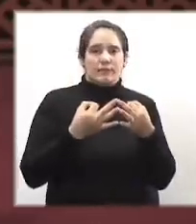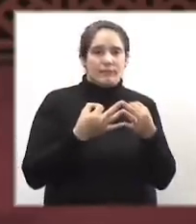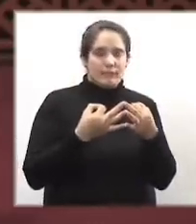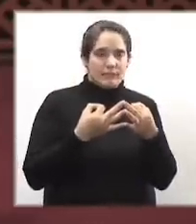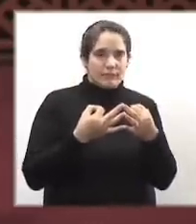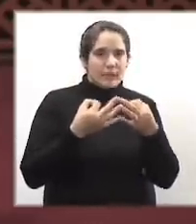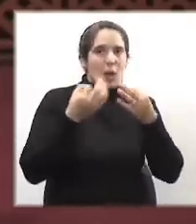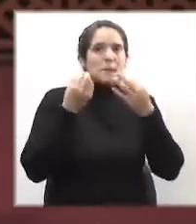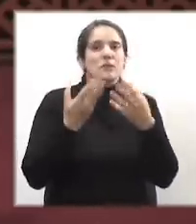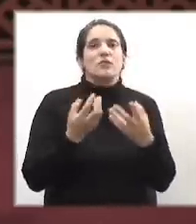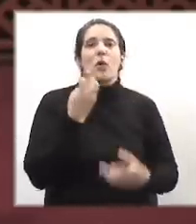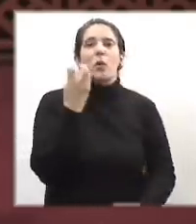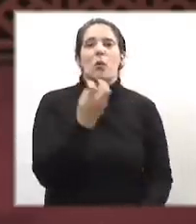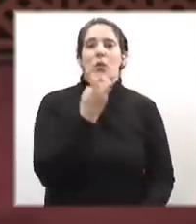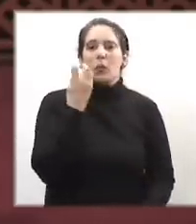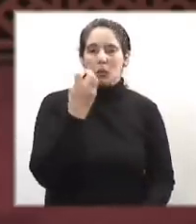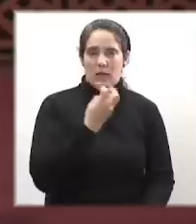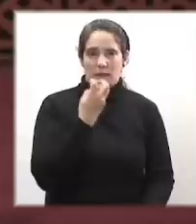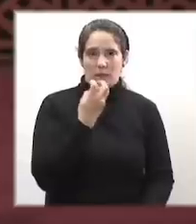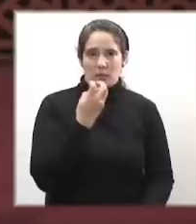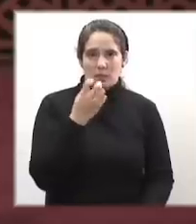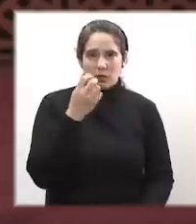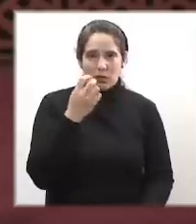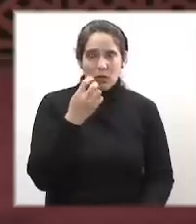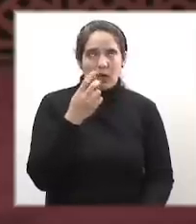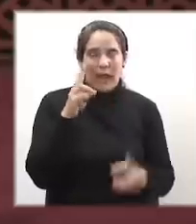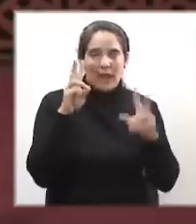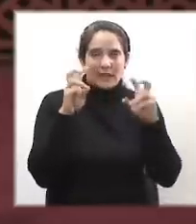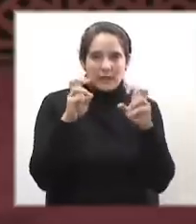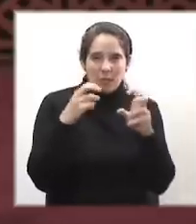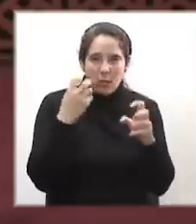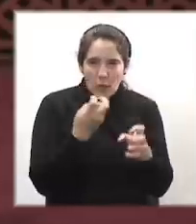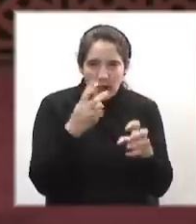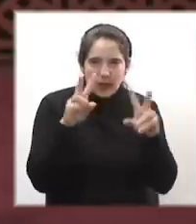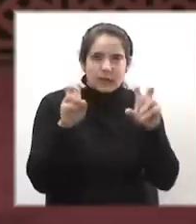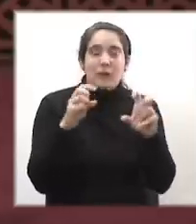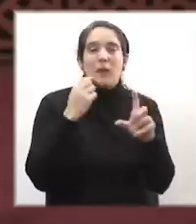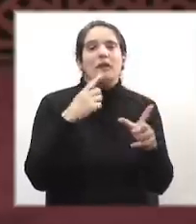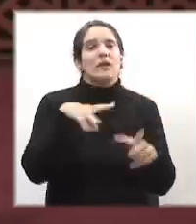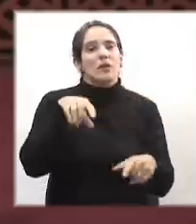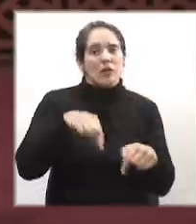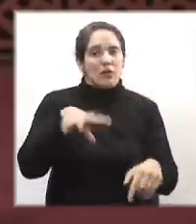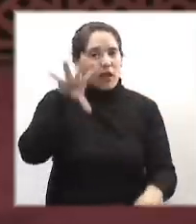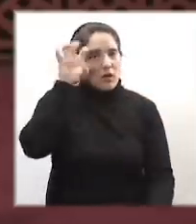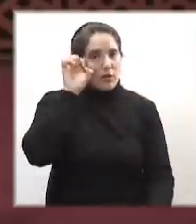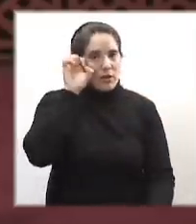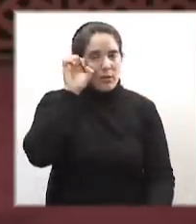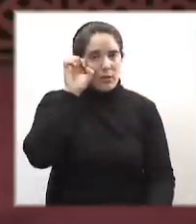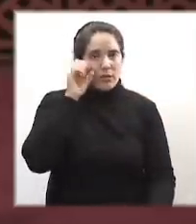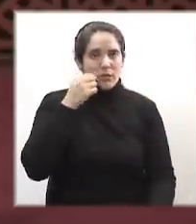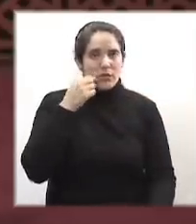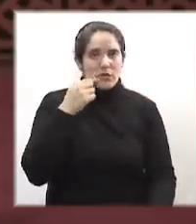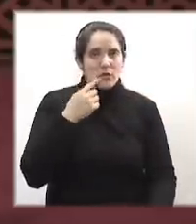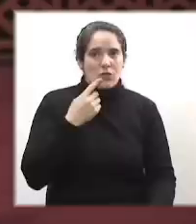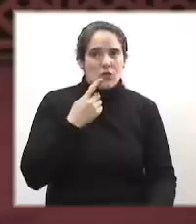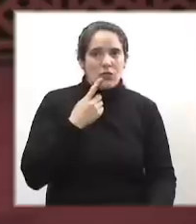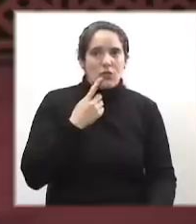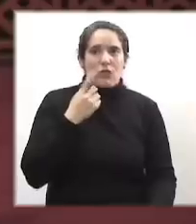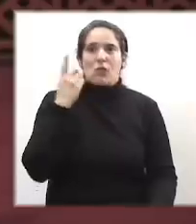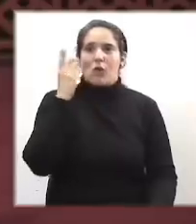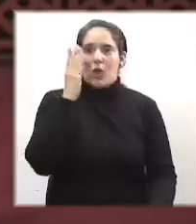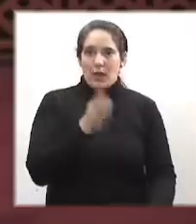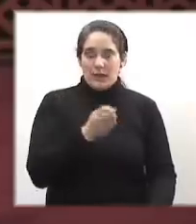que buscaremos tratar el tema y los hechos que hoy recordamos con la rigurosidad